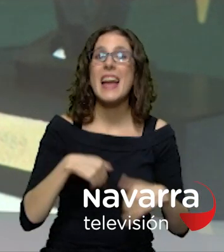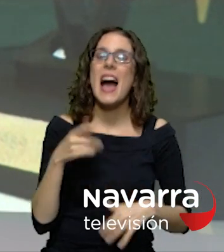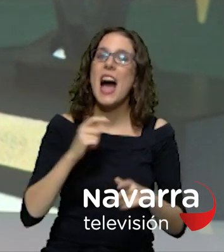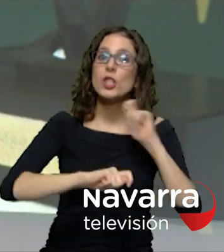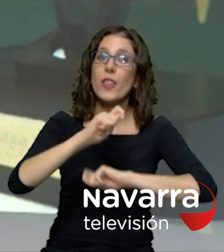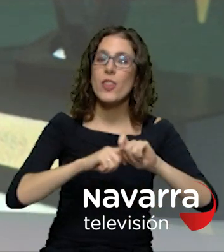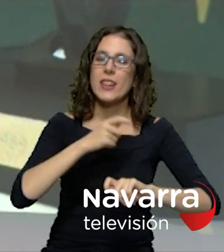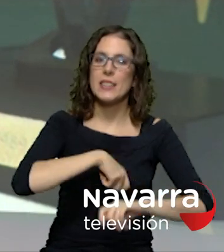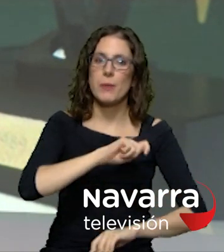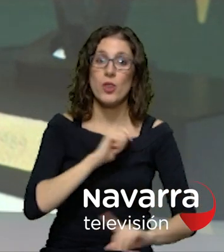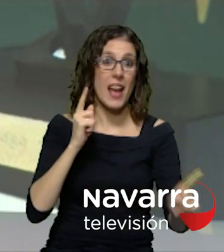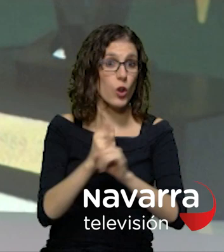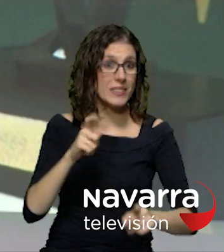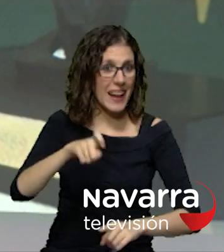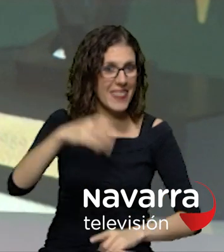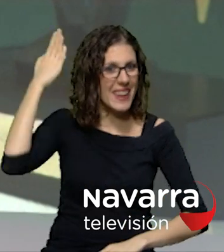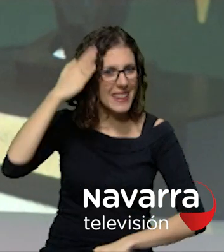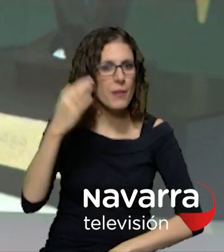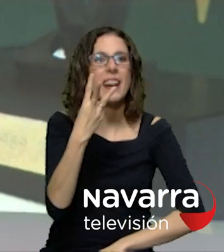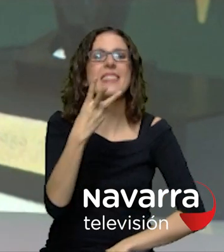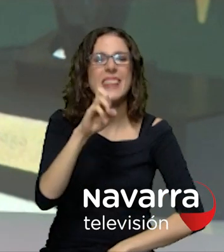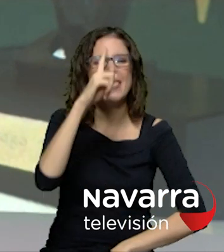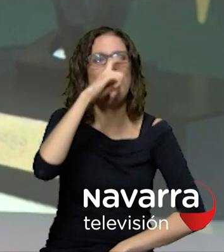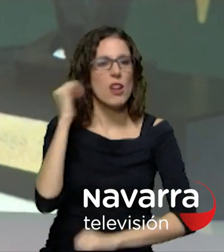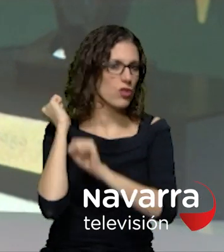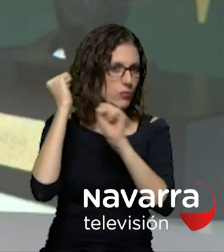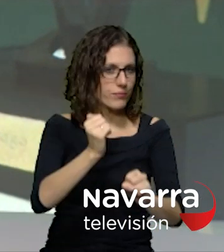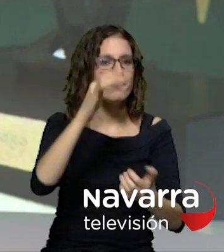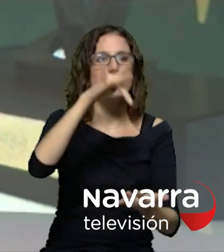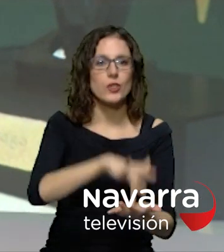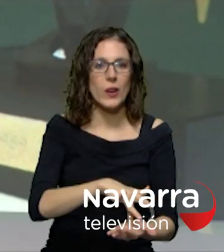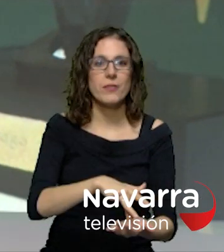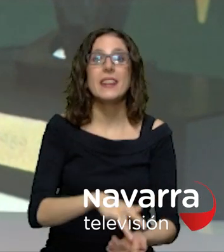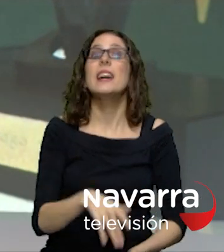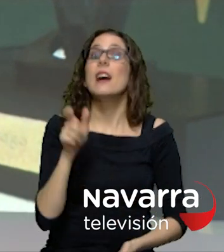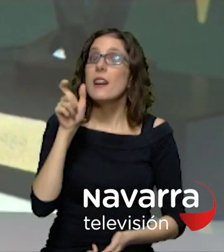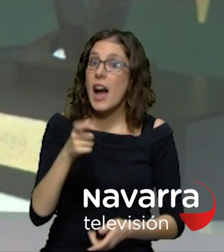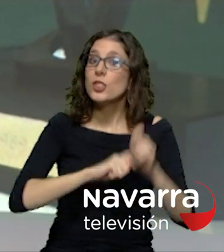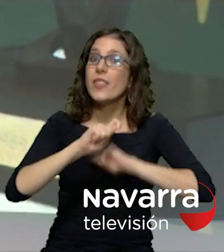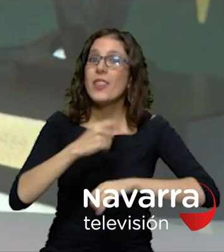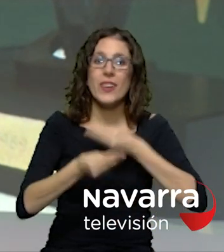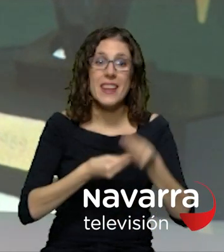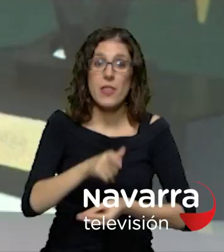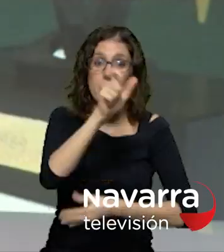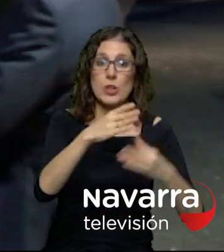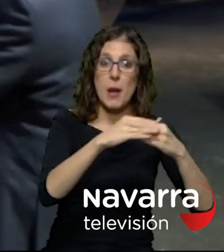cáncer en navarra tres décadas en las que la propia asociación ha luchado por mejorar la calidad de vida del paciente y su entorno